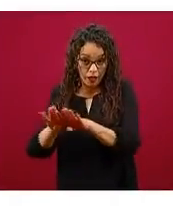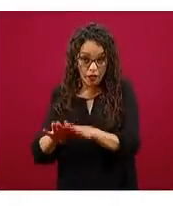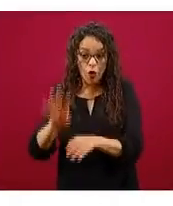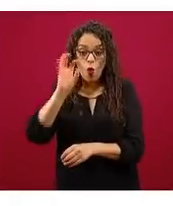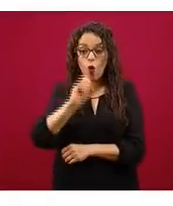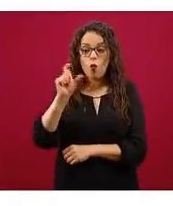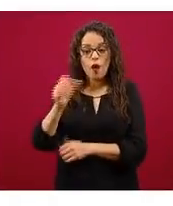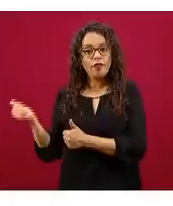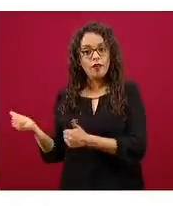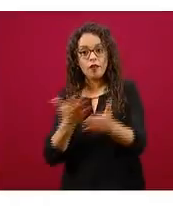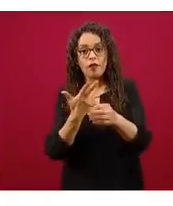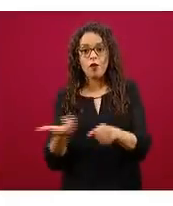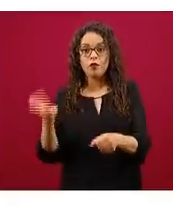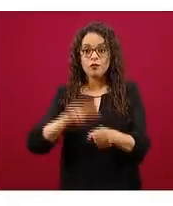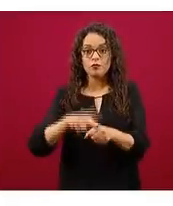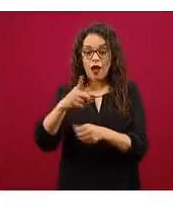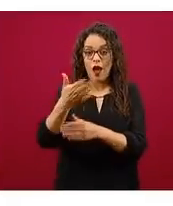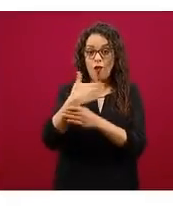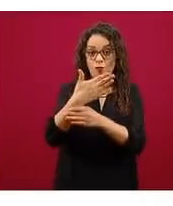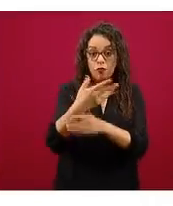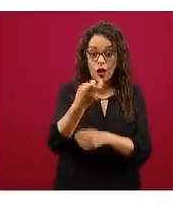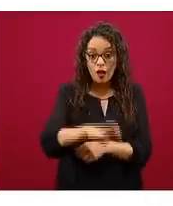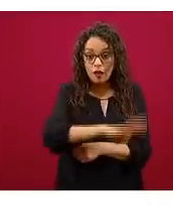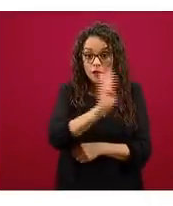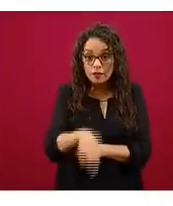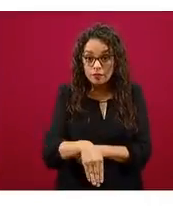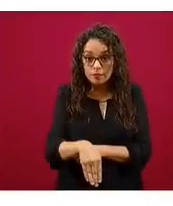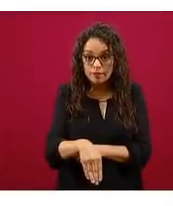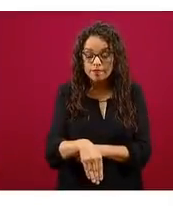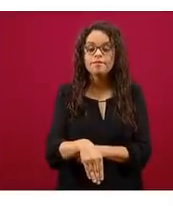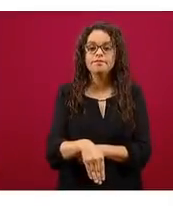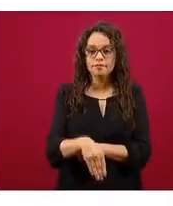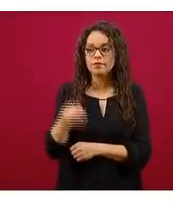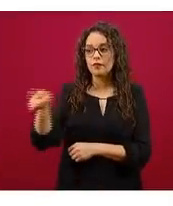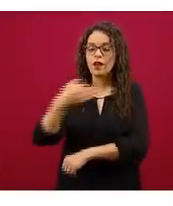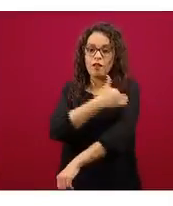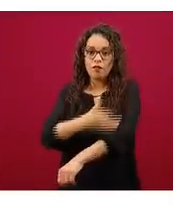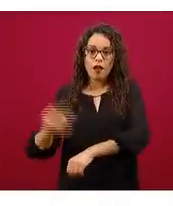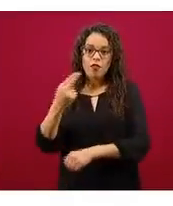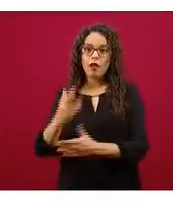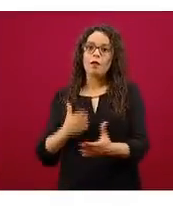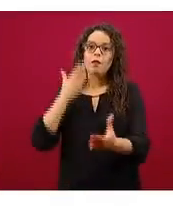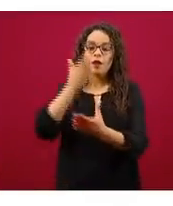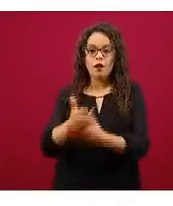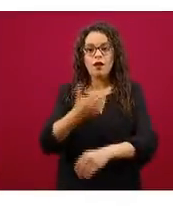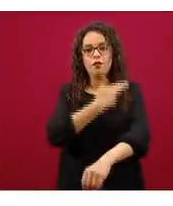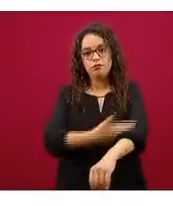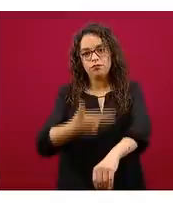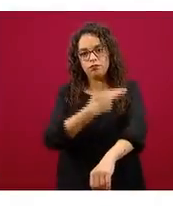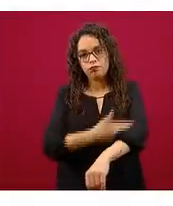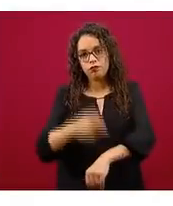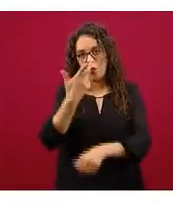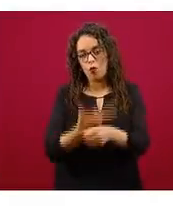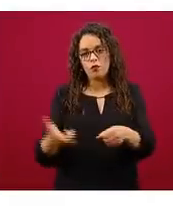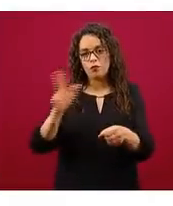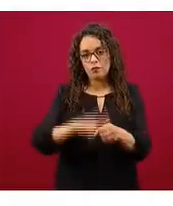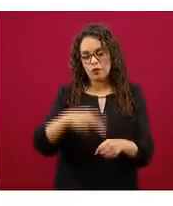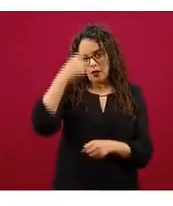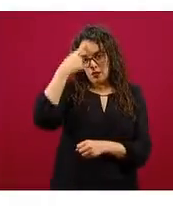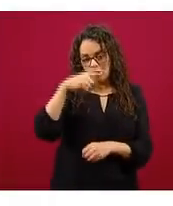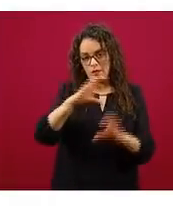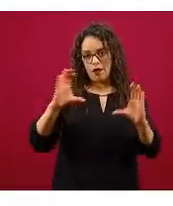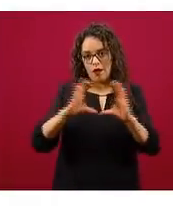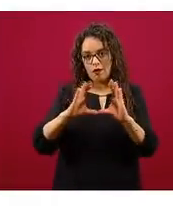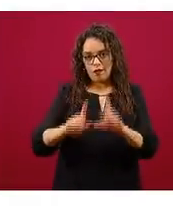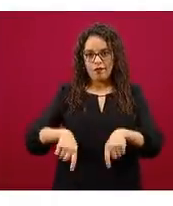casa, también los médicos del IMSS pueden ir a hacer el certificado de defunción, y eso no es tan rápido en términos